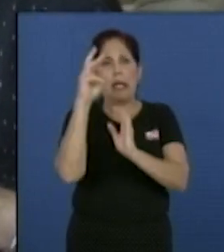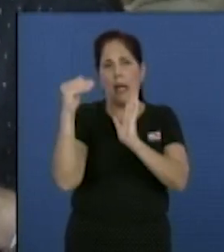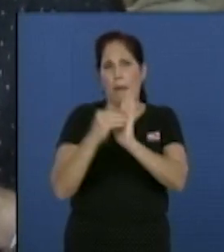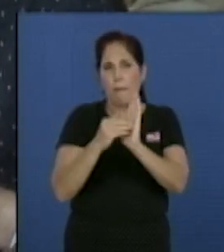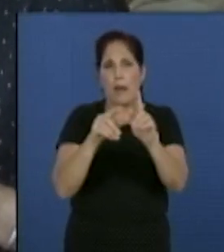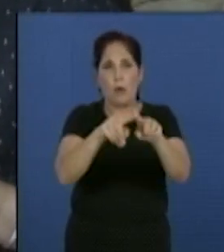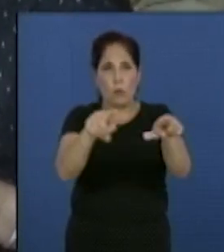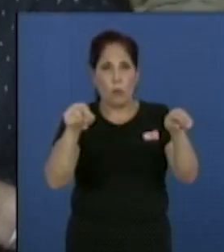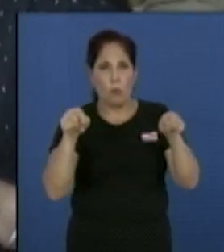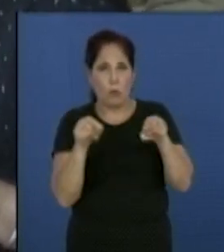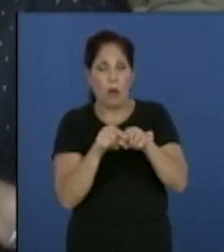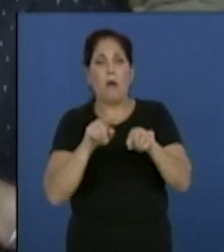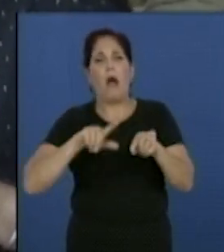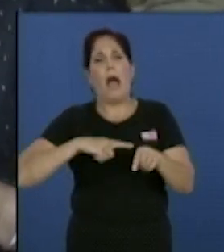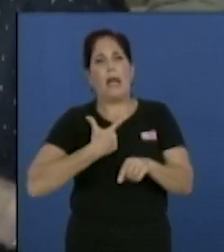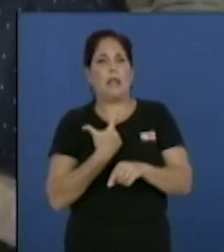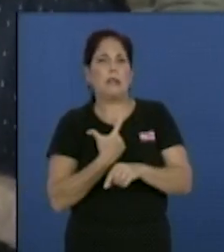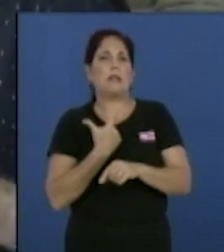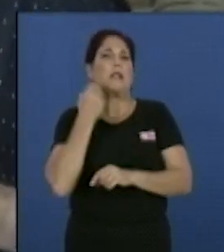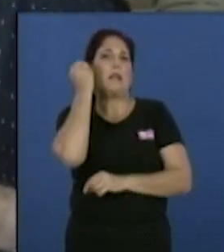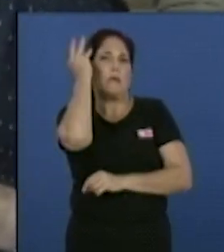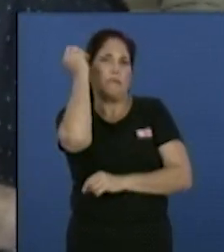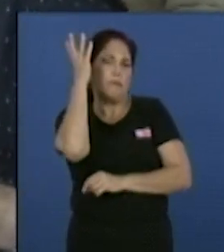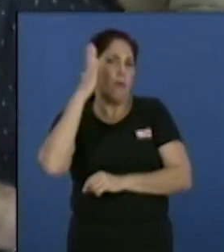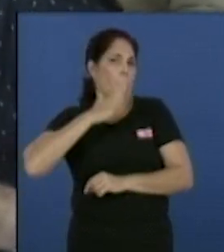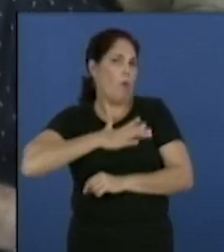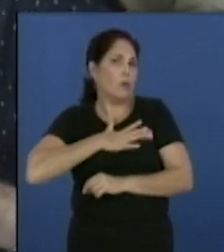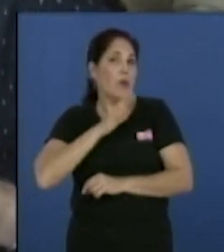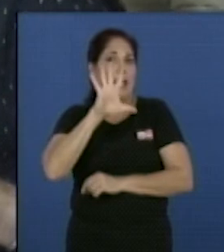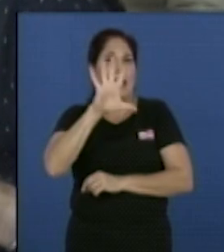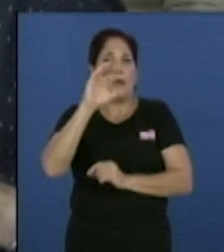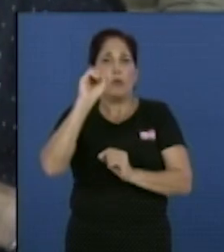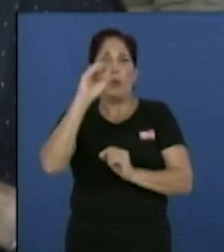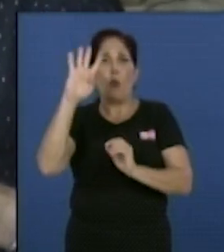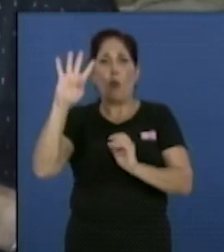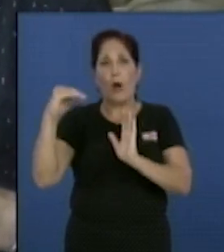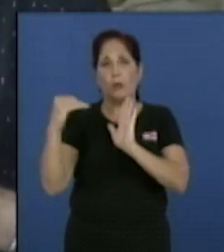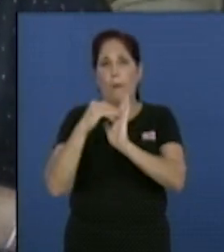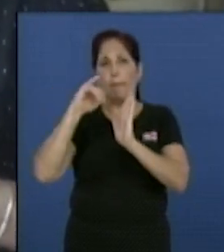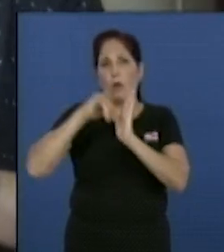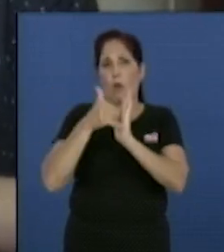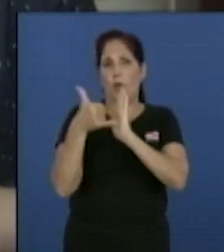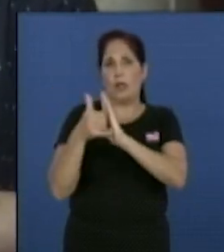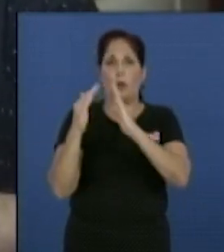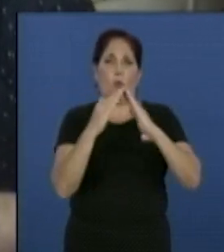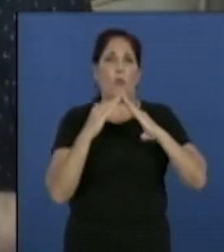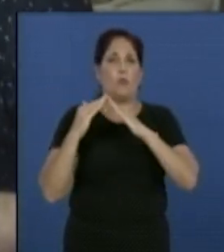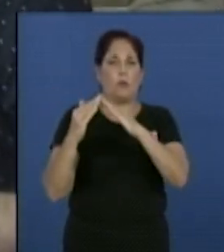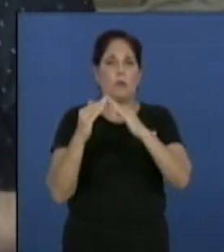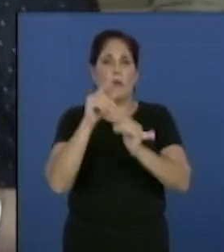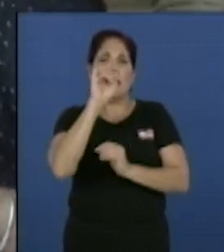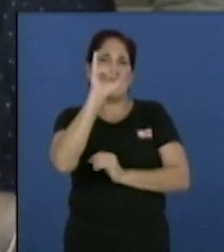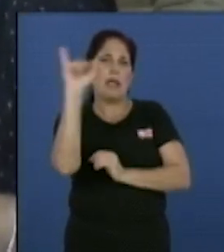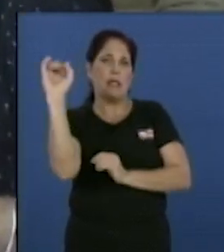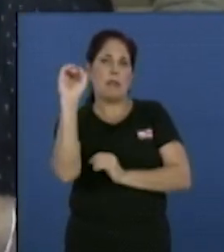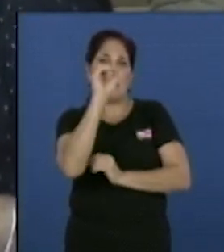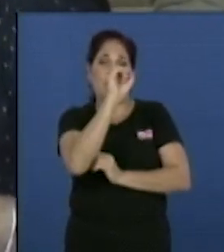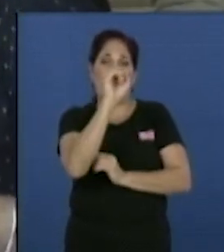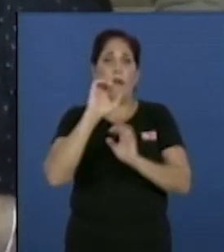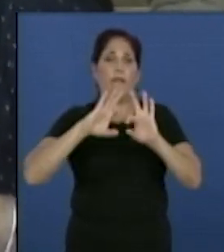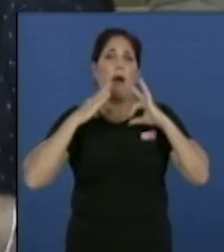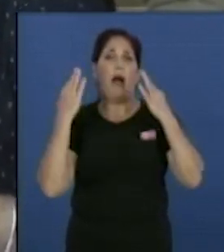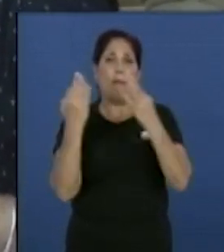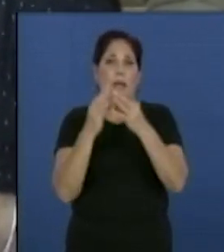artísticas del movimiento de artistas aficionados, 504 proyectos socioculturales comunitarios y más de 660